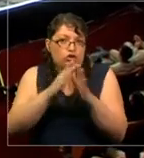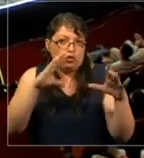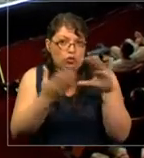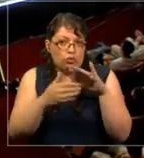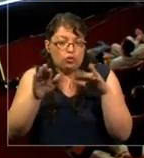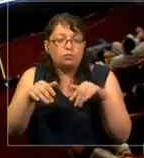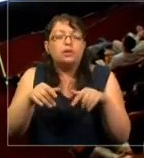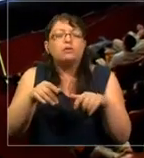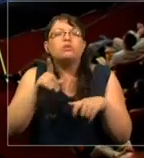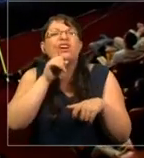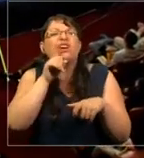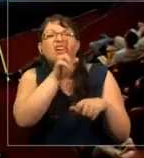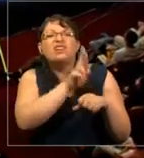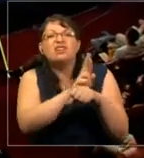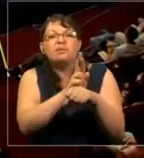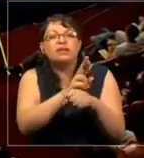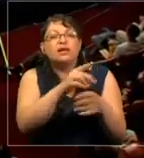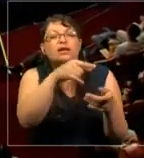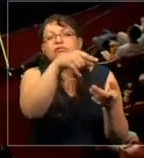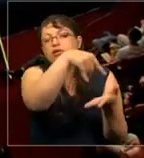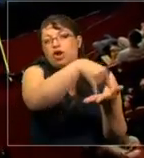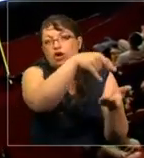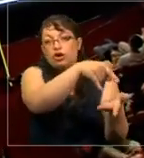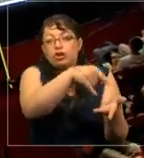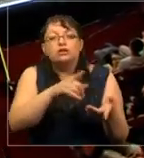representan y cómo contactarlos.